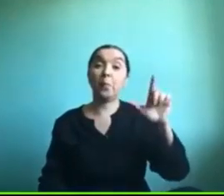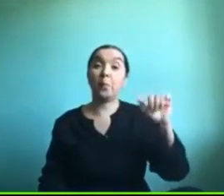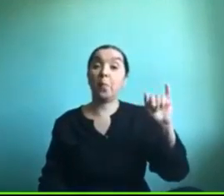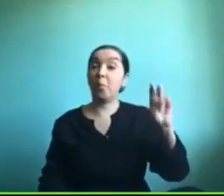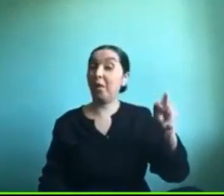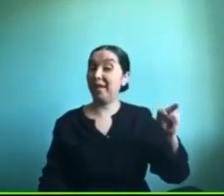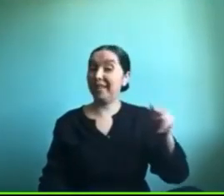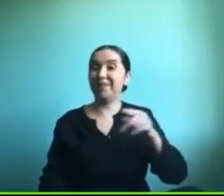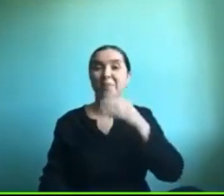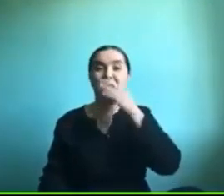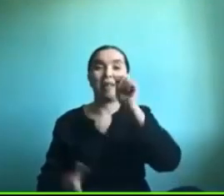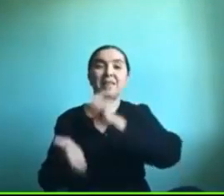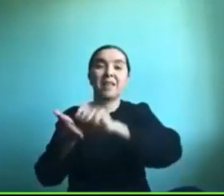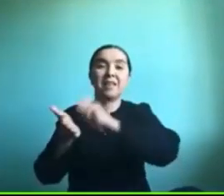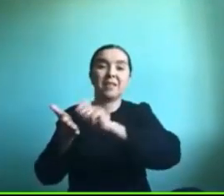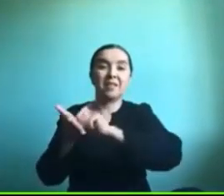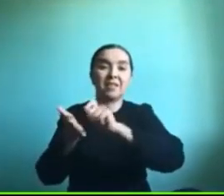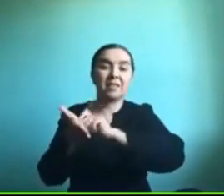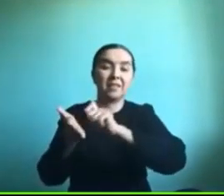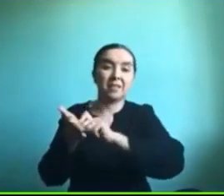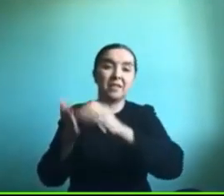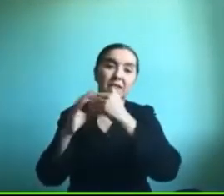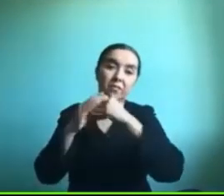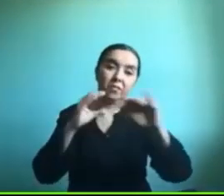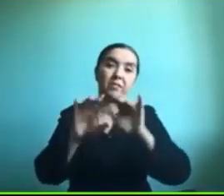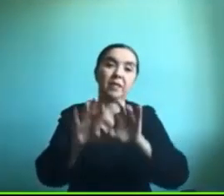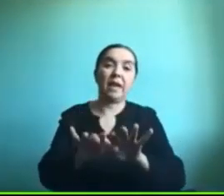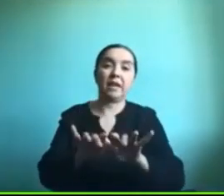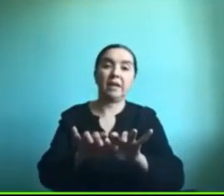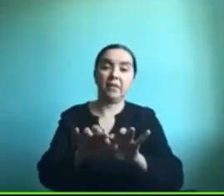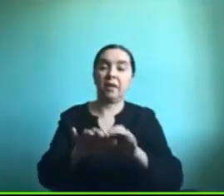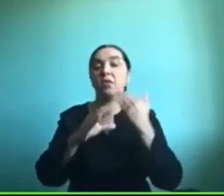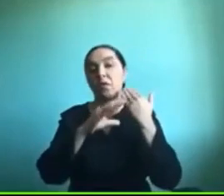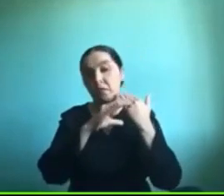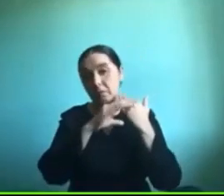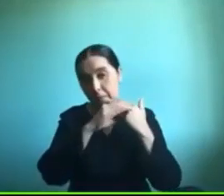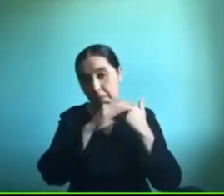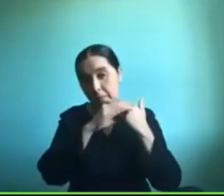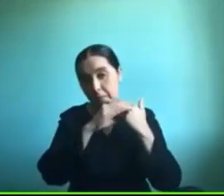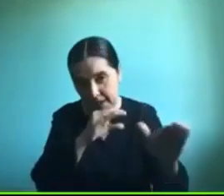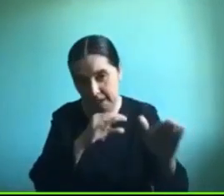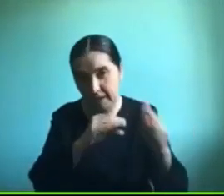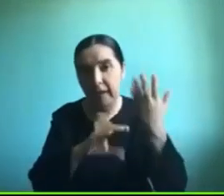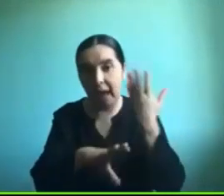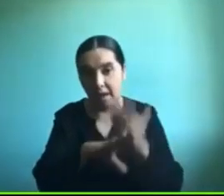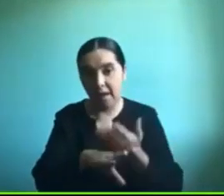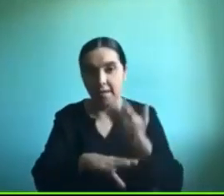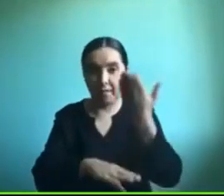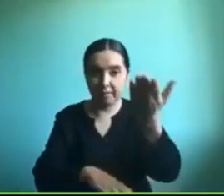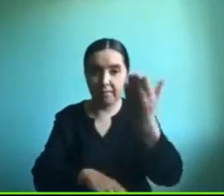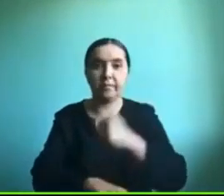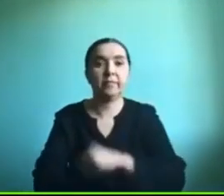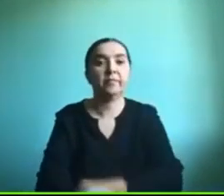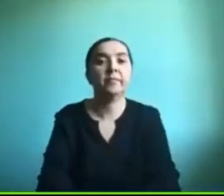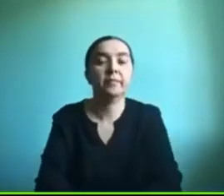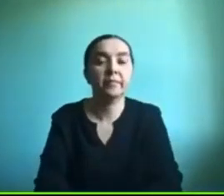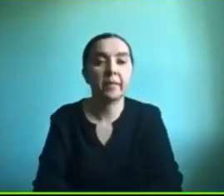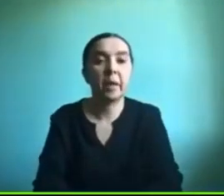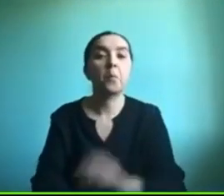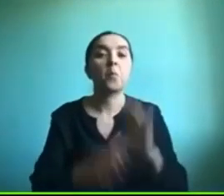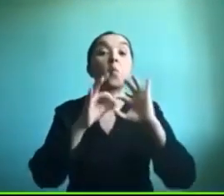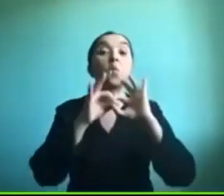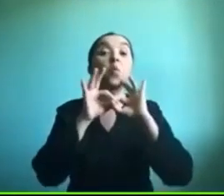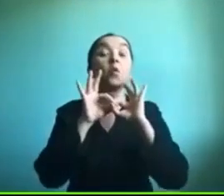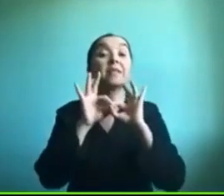rellenar este formulario y escribirnos a los correos que ahí van a aparecer muchas gracias a todos